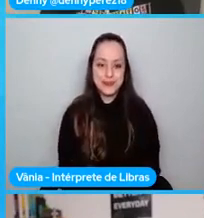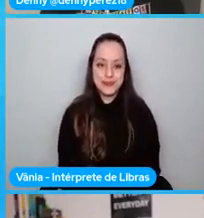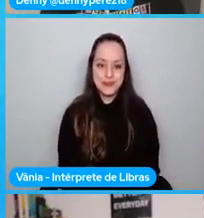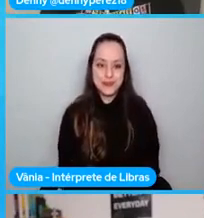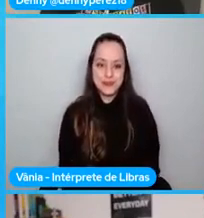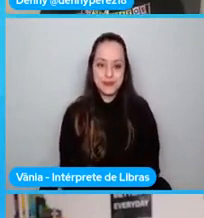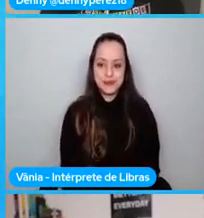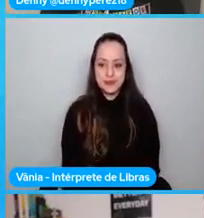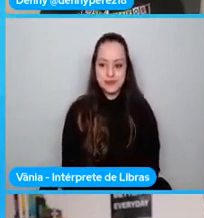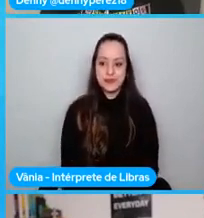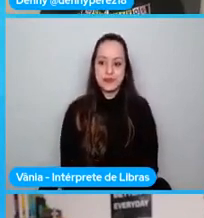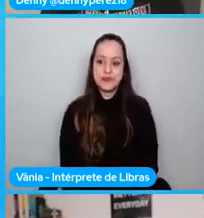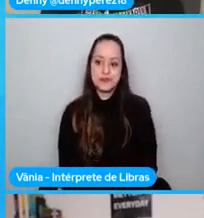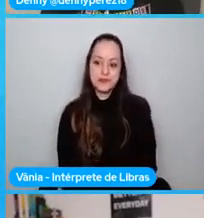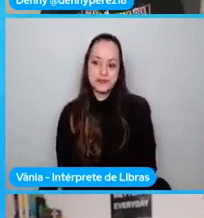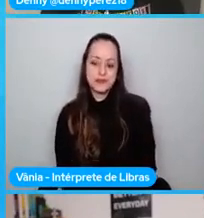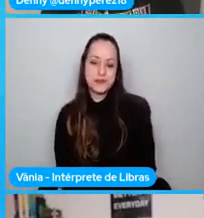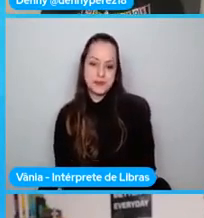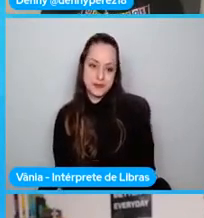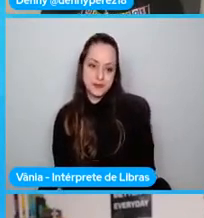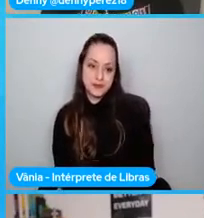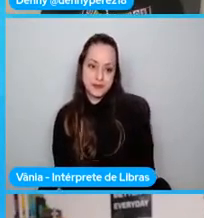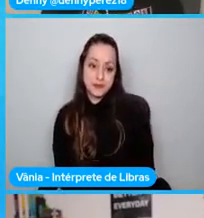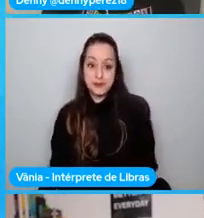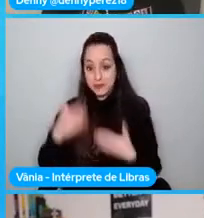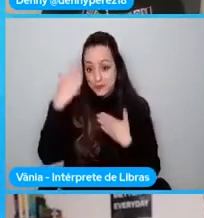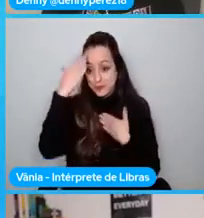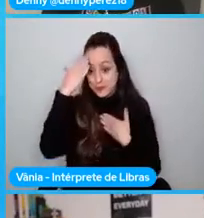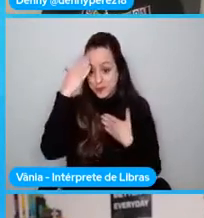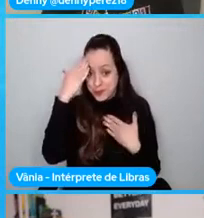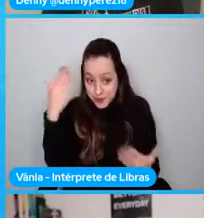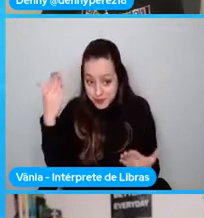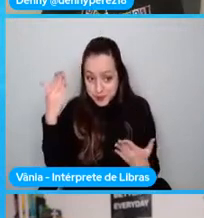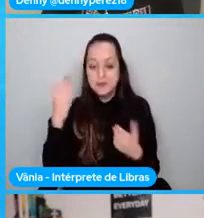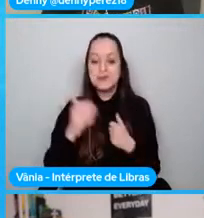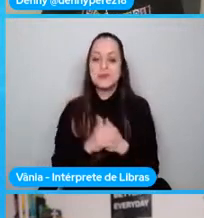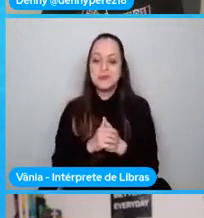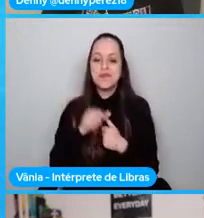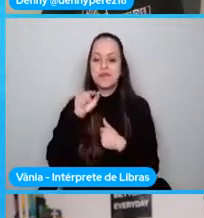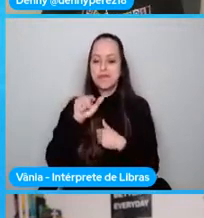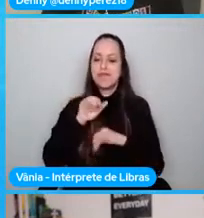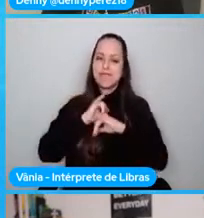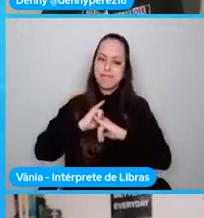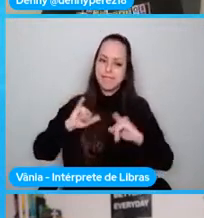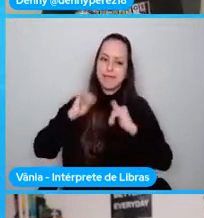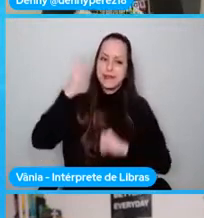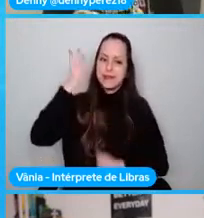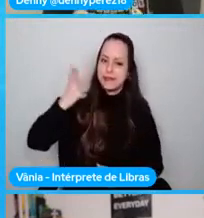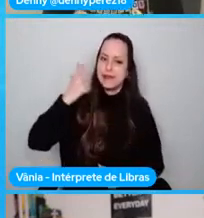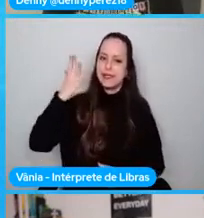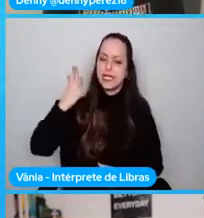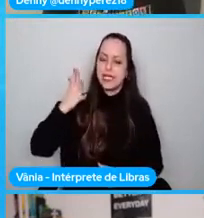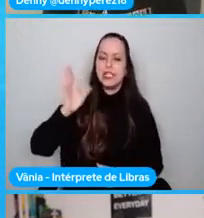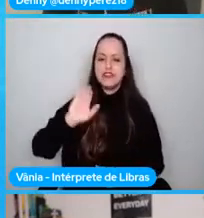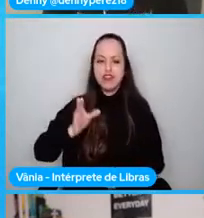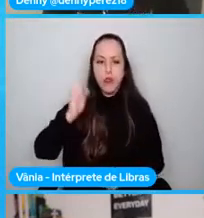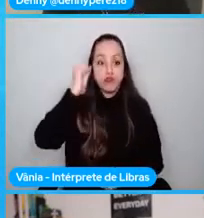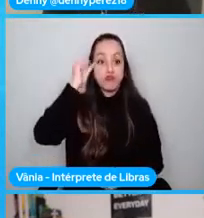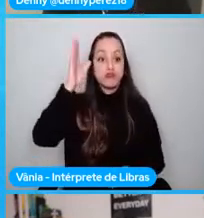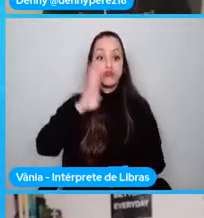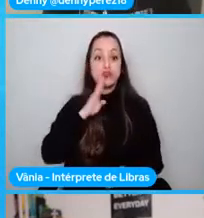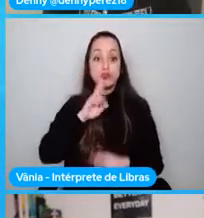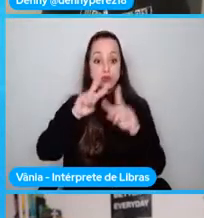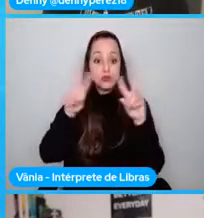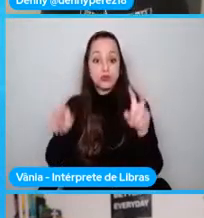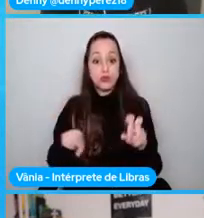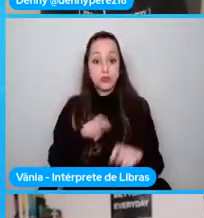Muchísimas gracias, Andrés Pineda, por haber estado compartiendo por aquí esos conocimientos sobre WebAssembly.